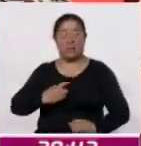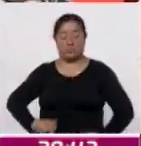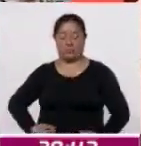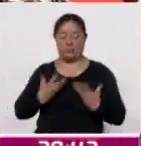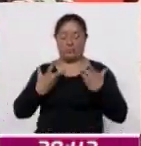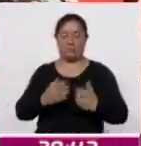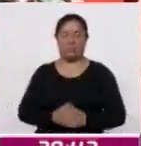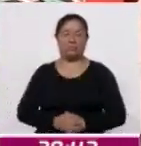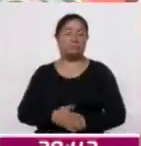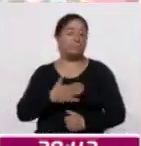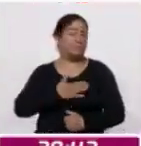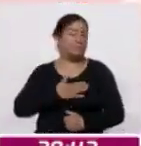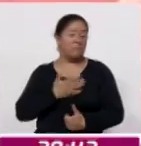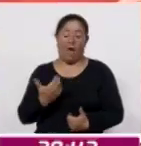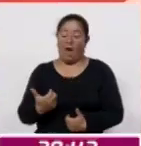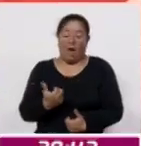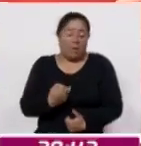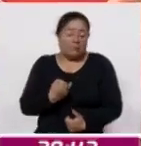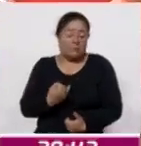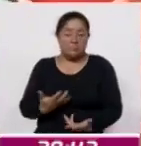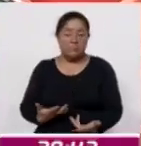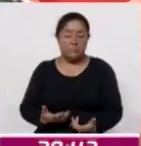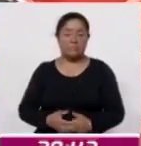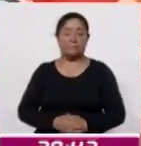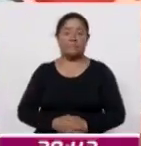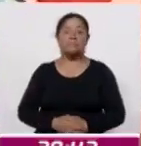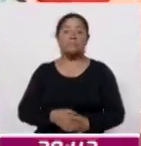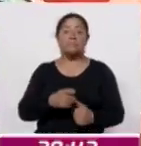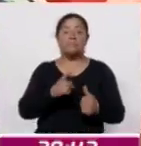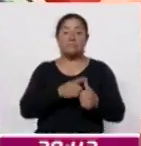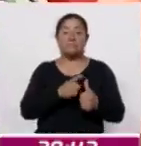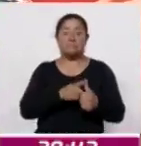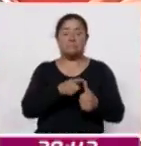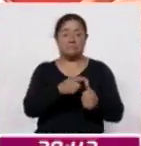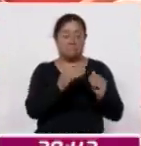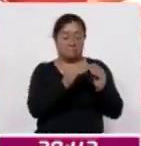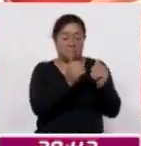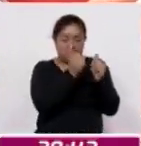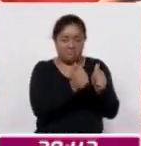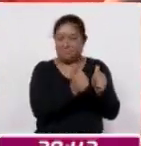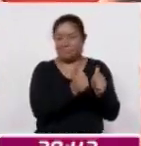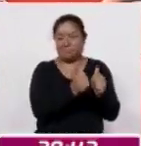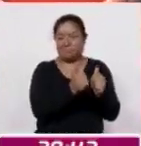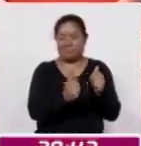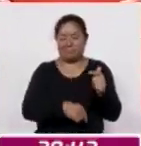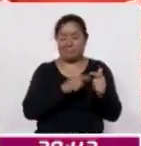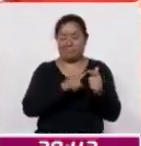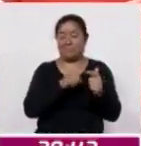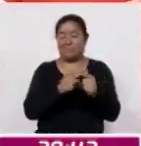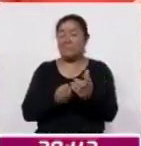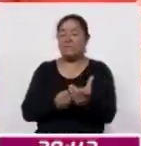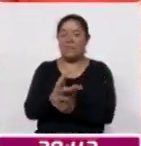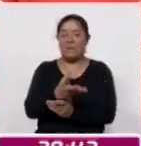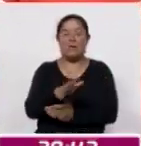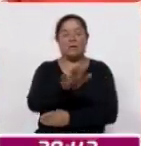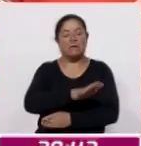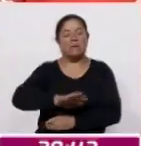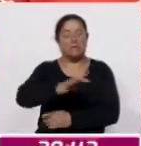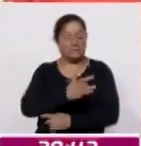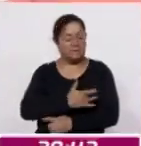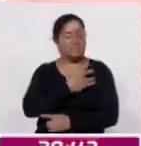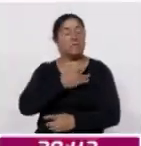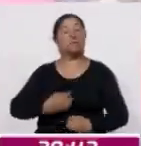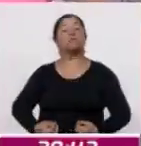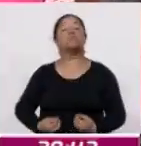Creo que es nuestra etapa y hay que vivir. Primero que no nos quedemos encerrados, que salgamos a sentirnos